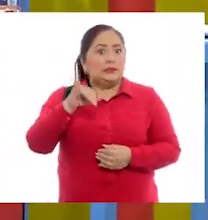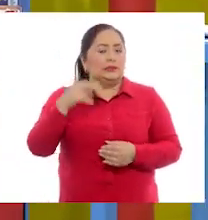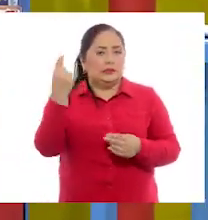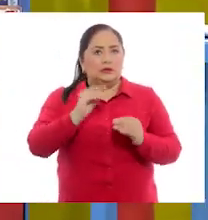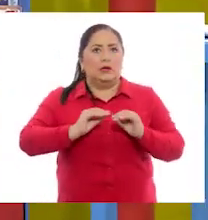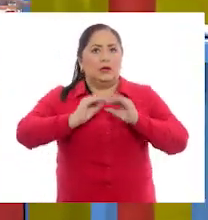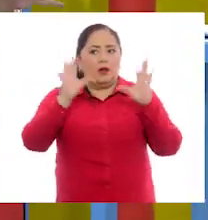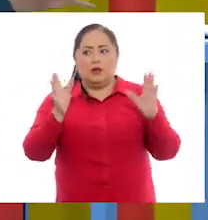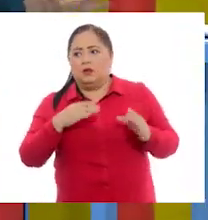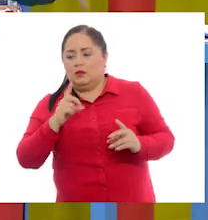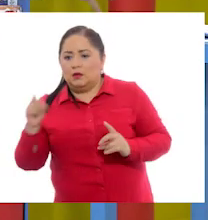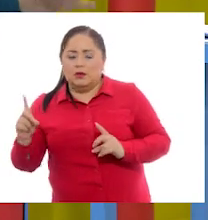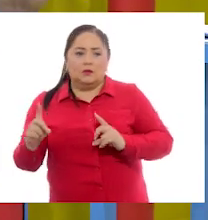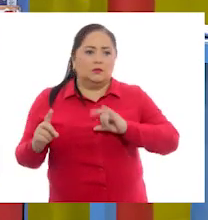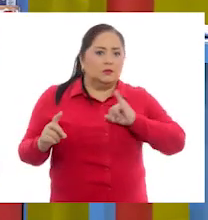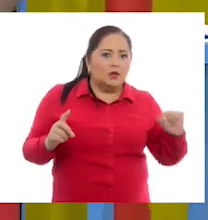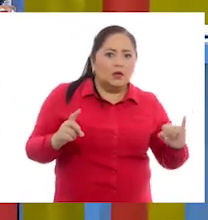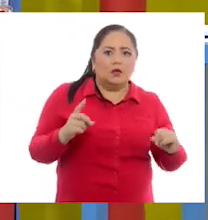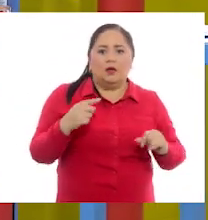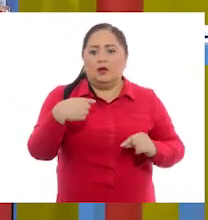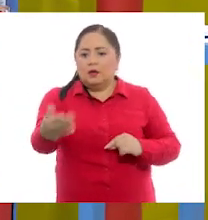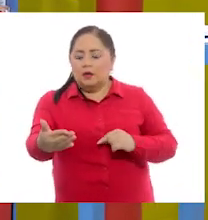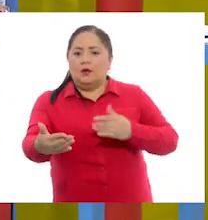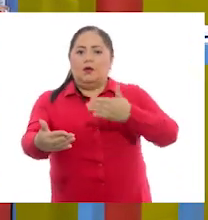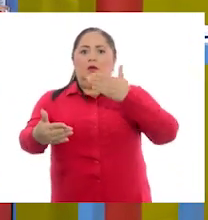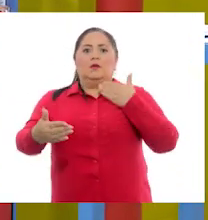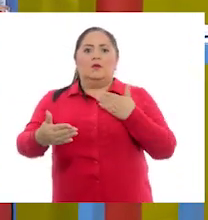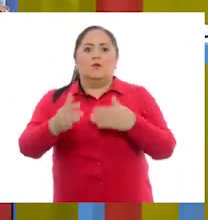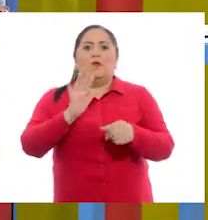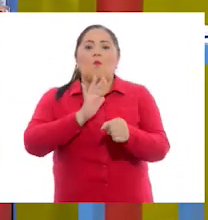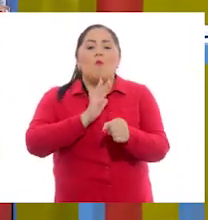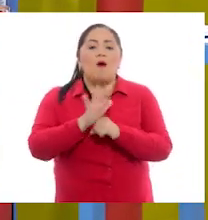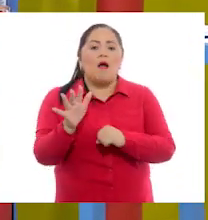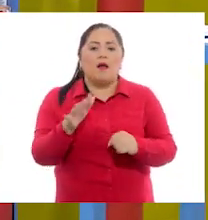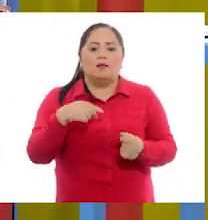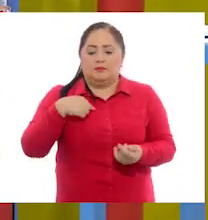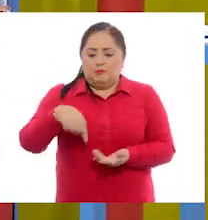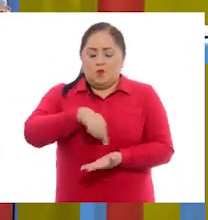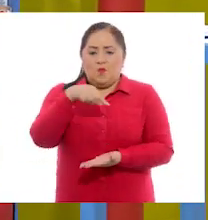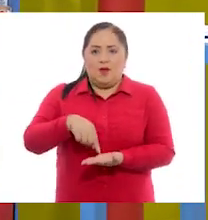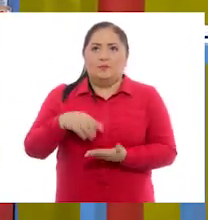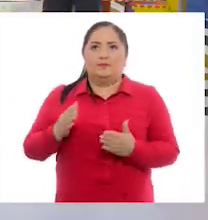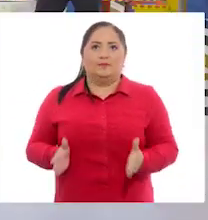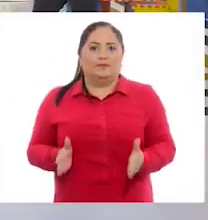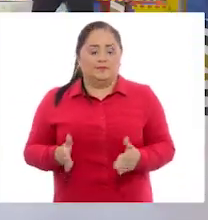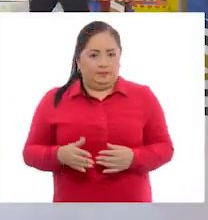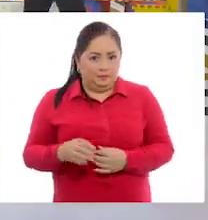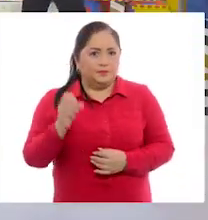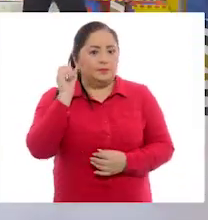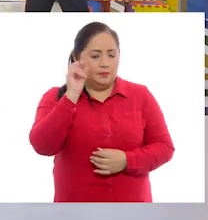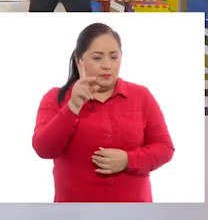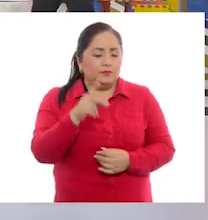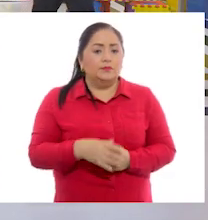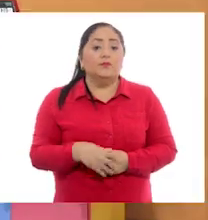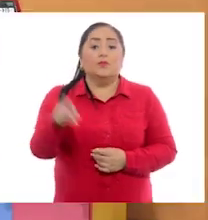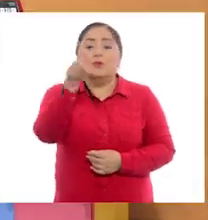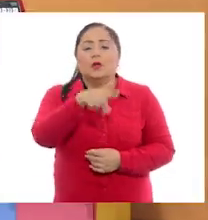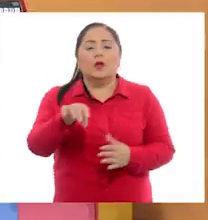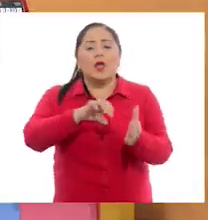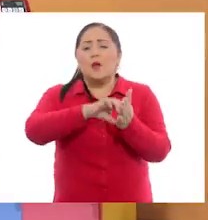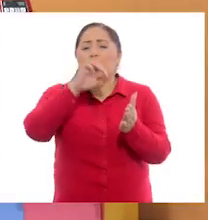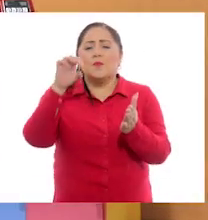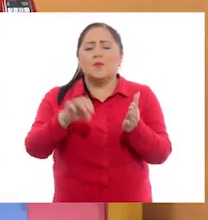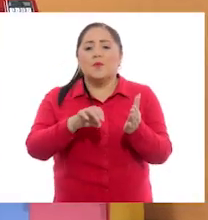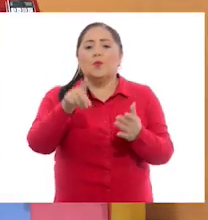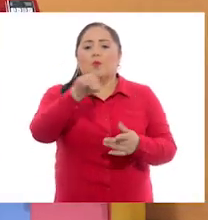claro dónde es la derecha, dónde es la izquierda, adelante y atrás, a partir de donde nosotros estamos situados, ¿verdad? Exactamente. Ustedes, por ejemplo,